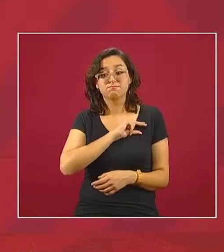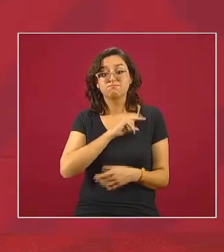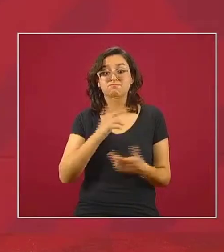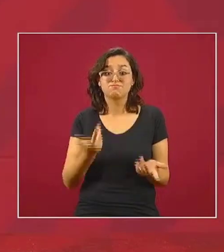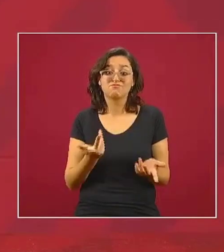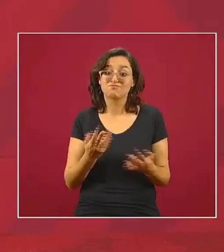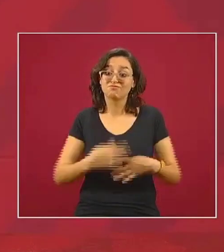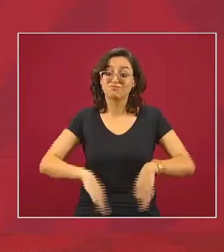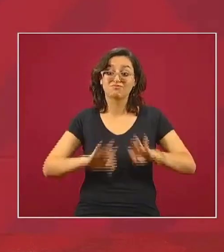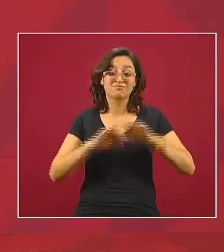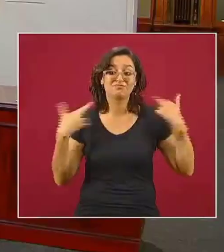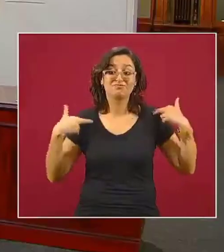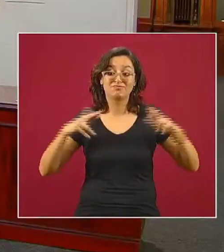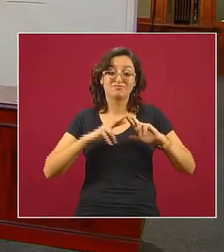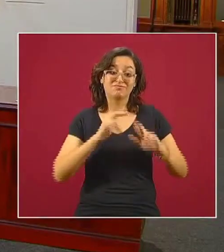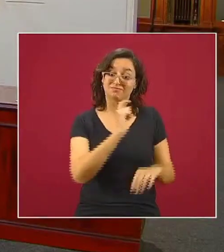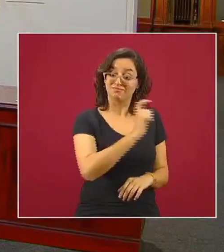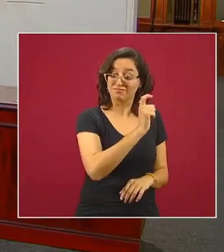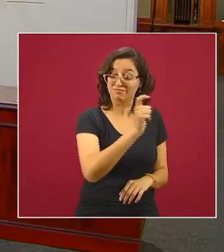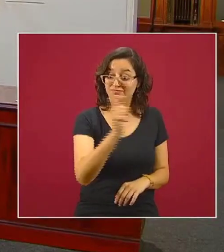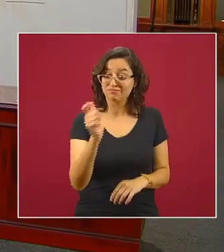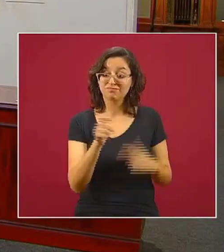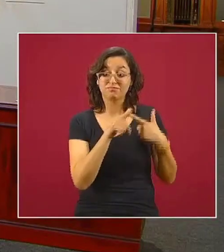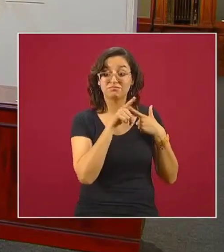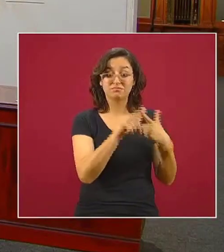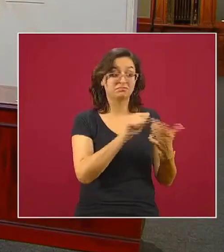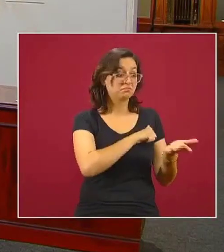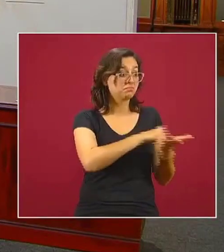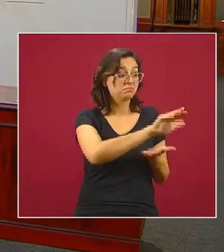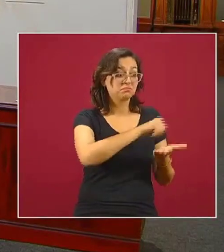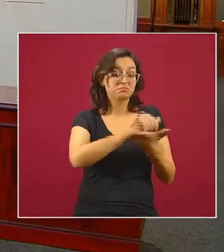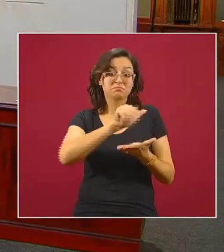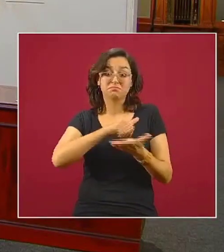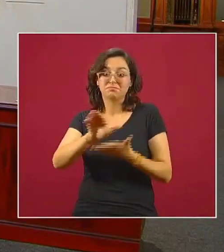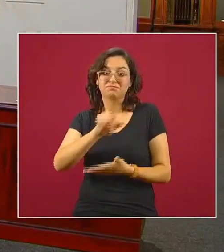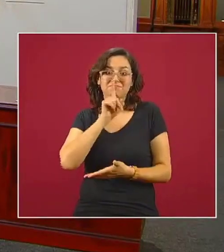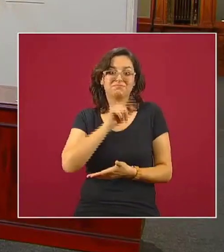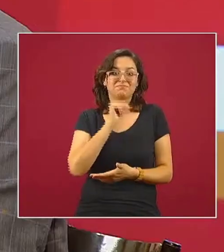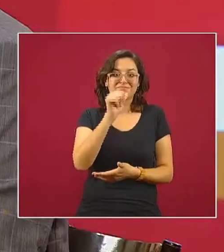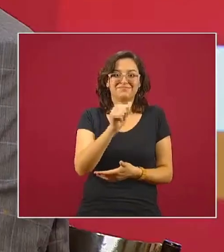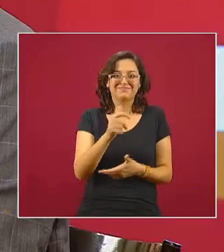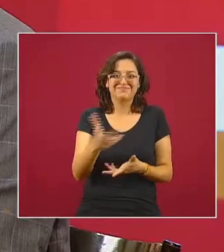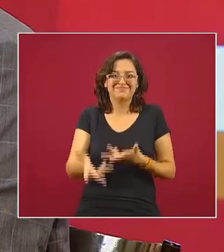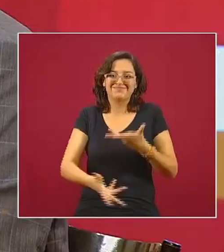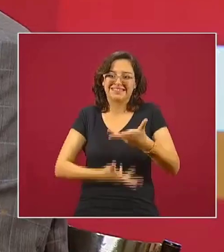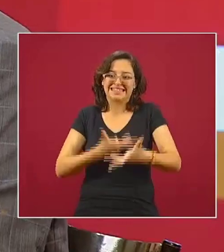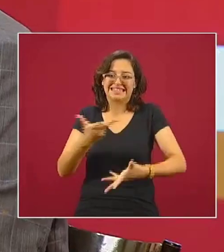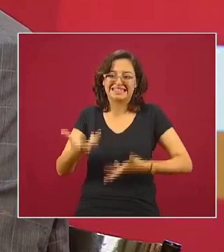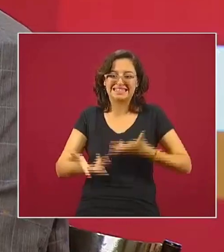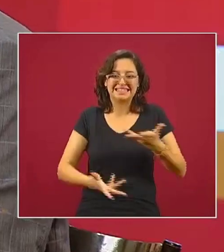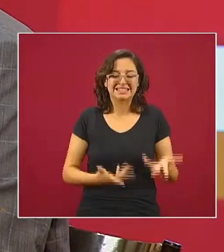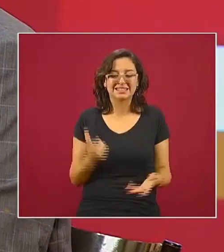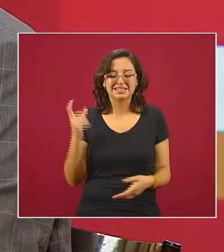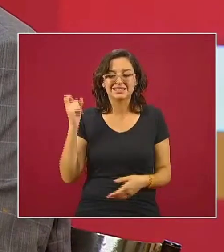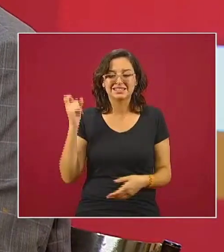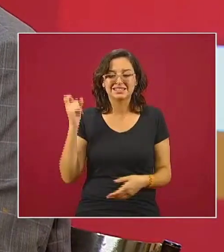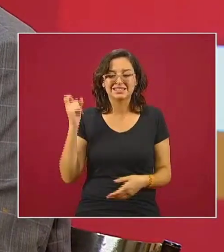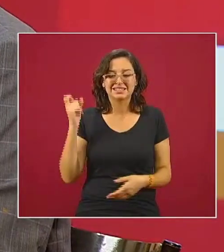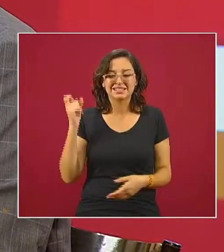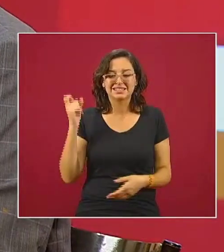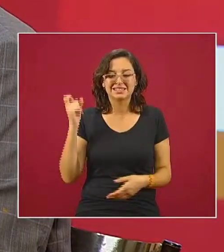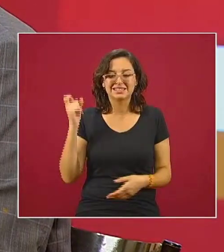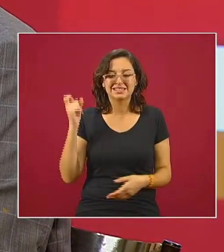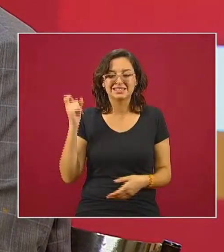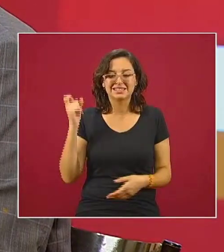pagarle a los maestros y que no haya despidos de maestros entonces esto es una situación que debe de conciliarse